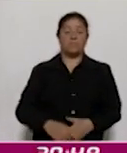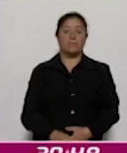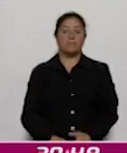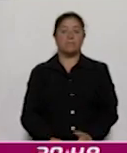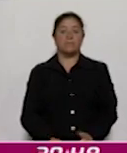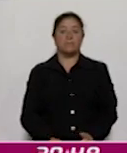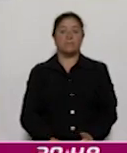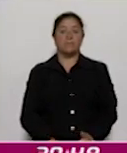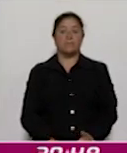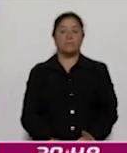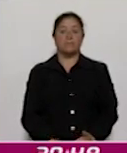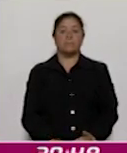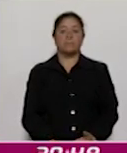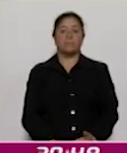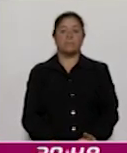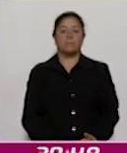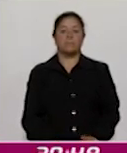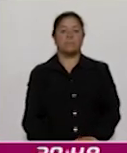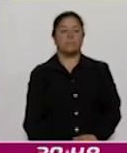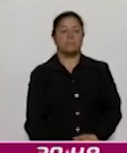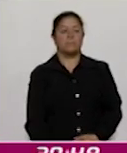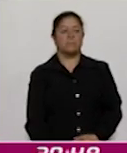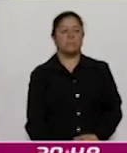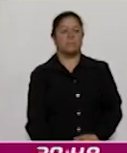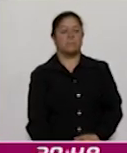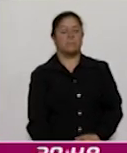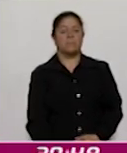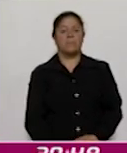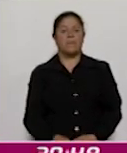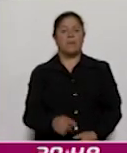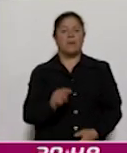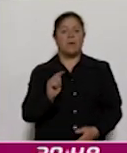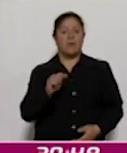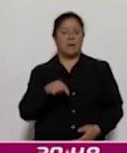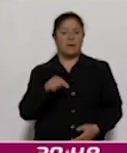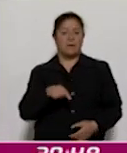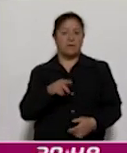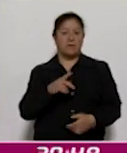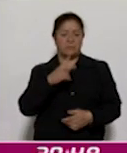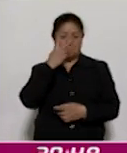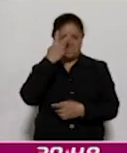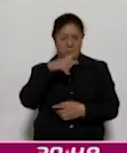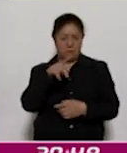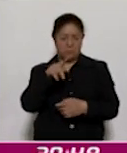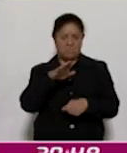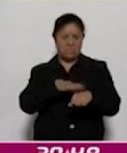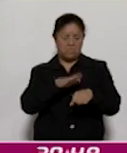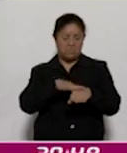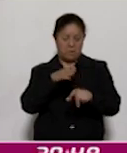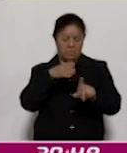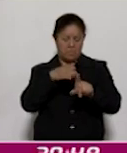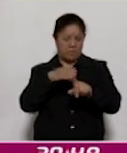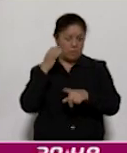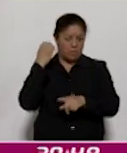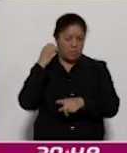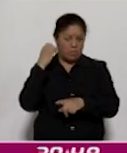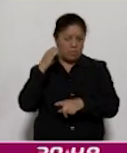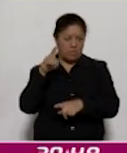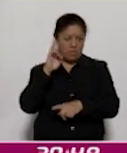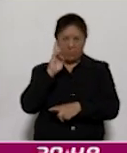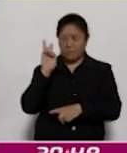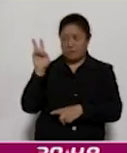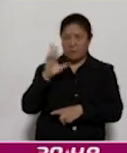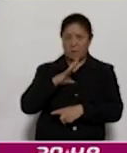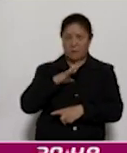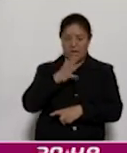de México, incidiendo en Oaxaca precisamente en el corredor transístico como podemos ver dentro de estos diez